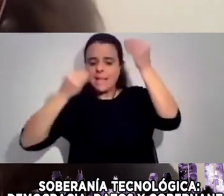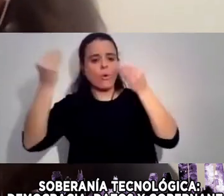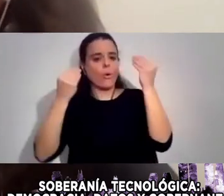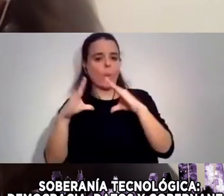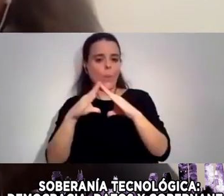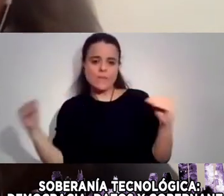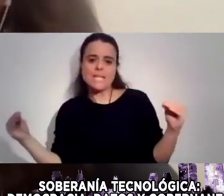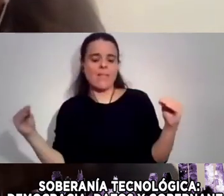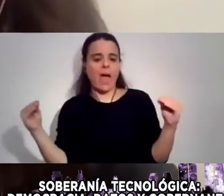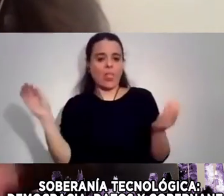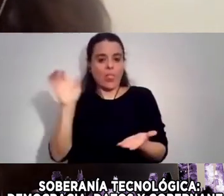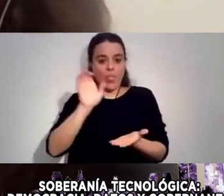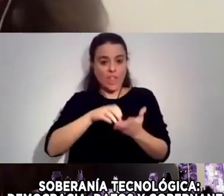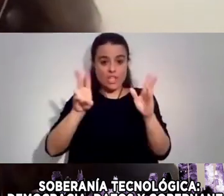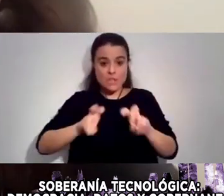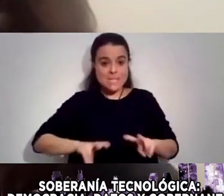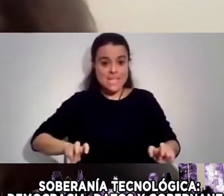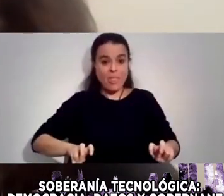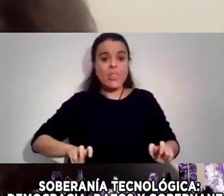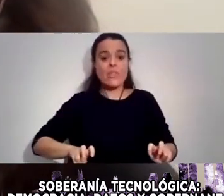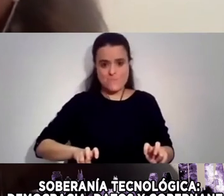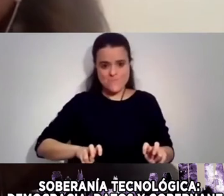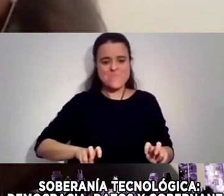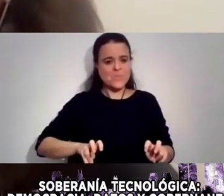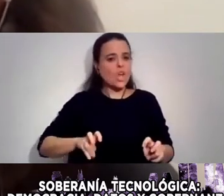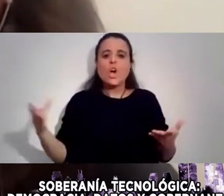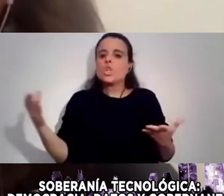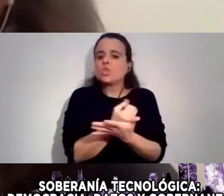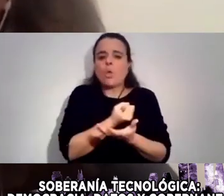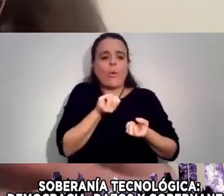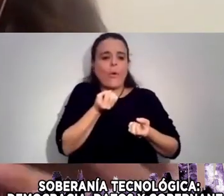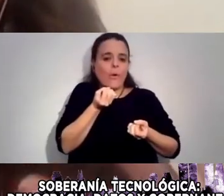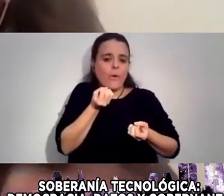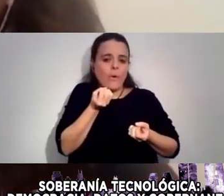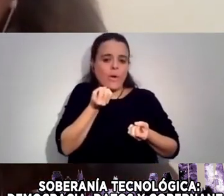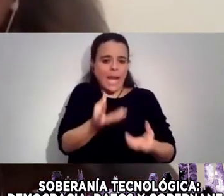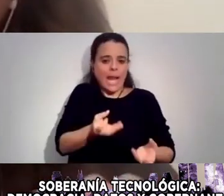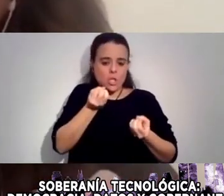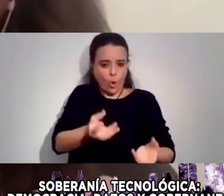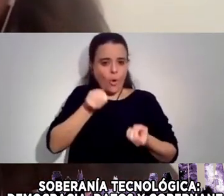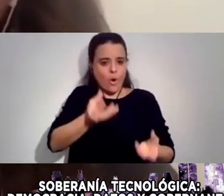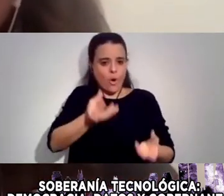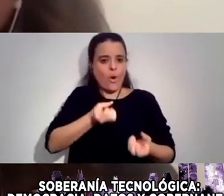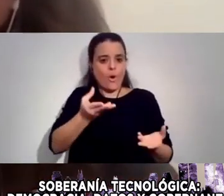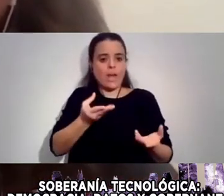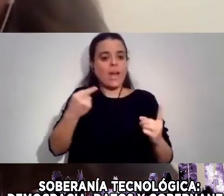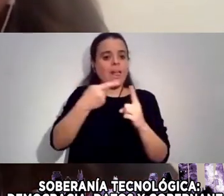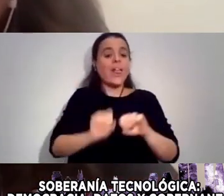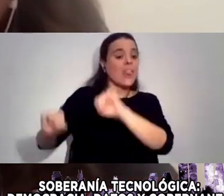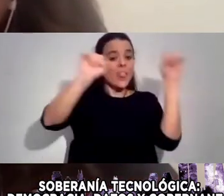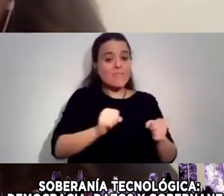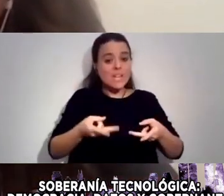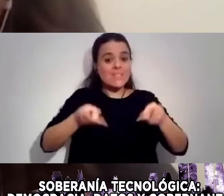Y de centros De investigación Toda la retórica Que habían utilizado Para En defensa De esta supuesta Libertad Se